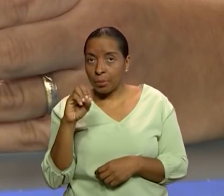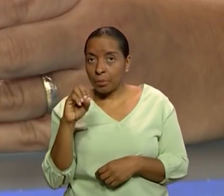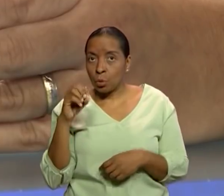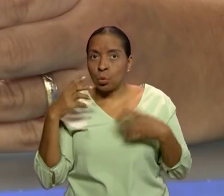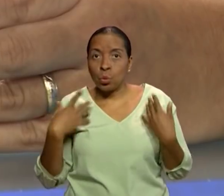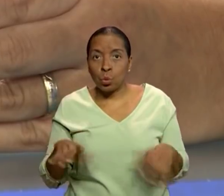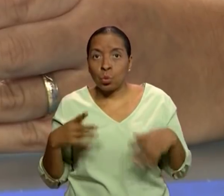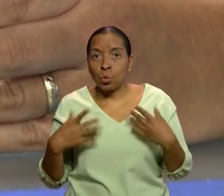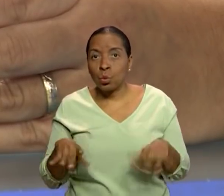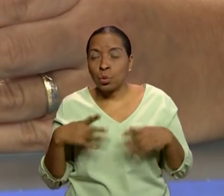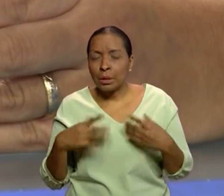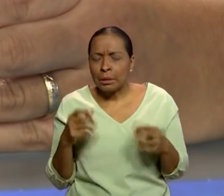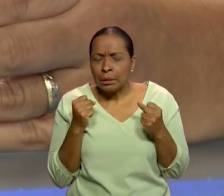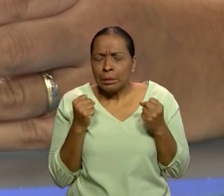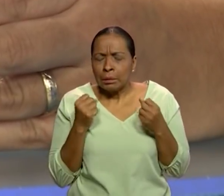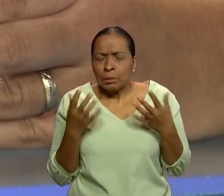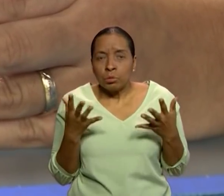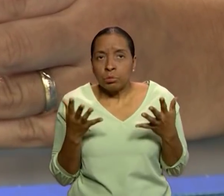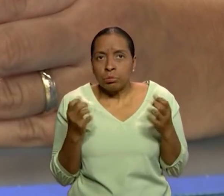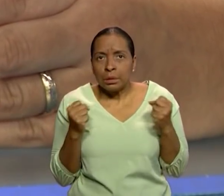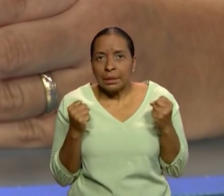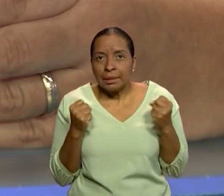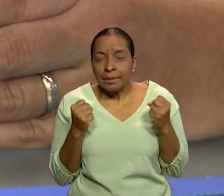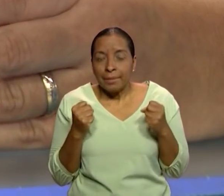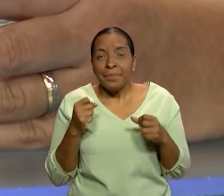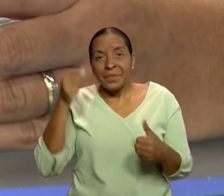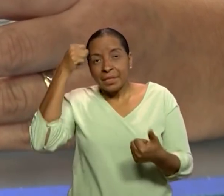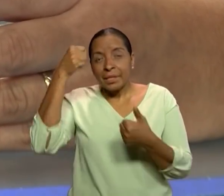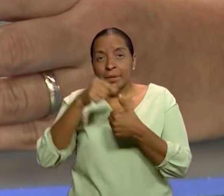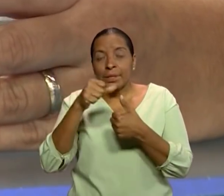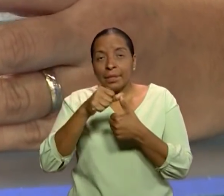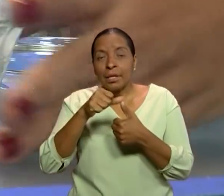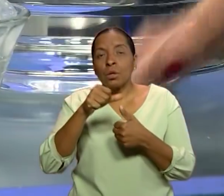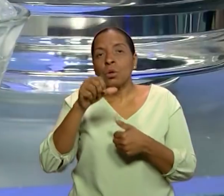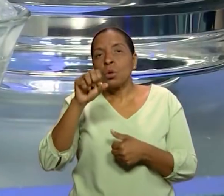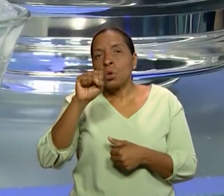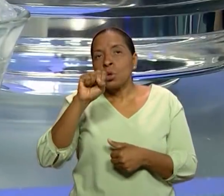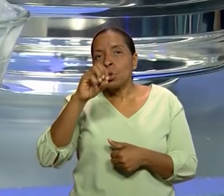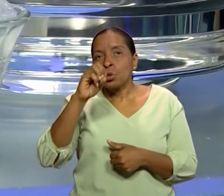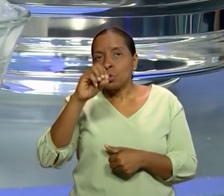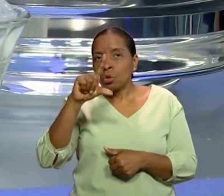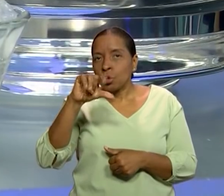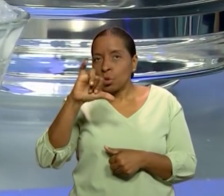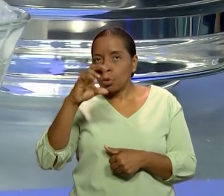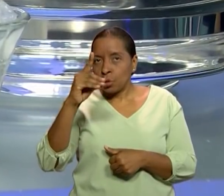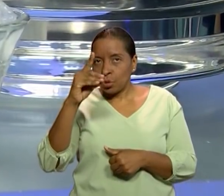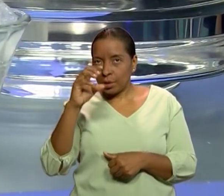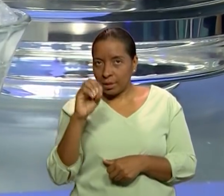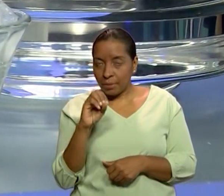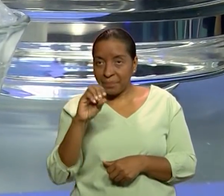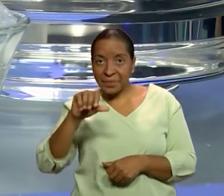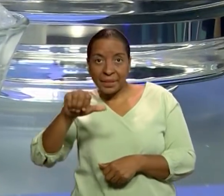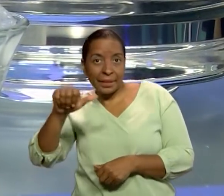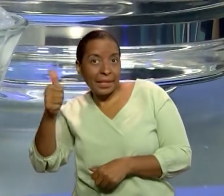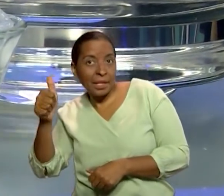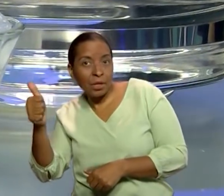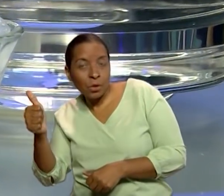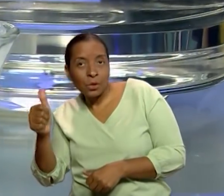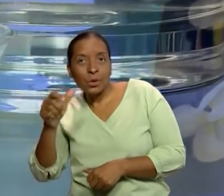Uy, si está muy frío. Recuerden estado sólido. El otro estado, el estado